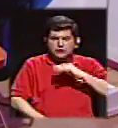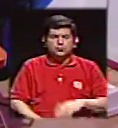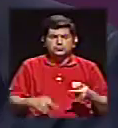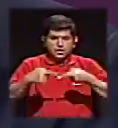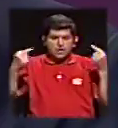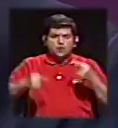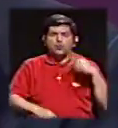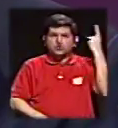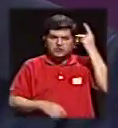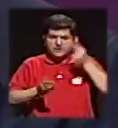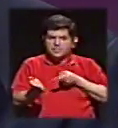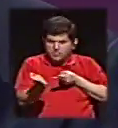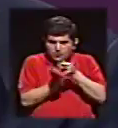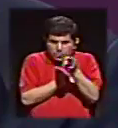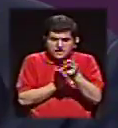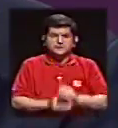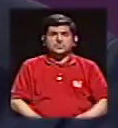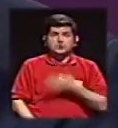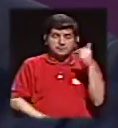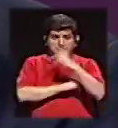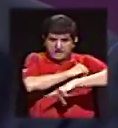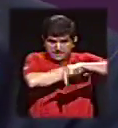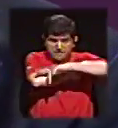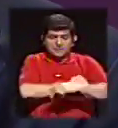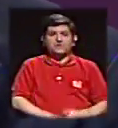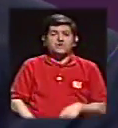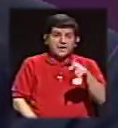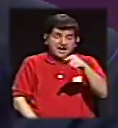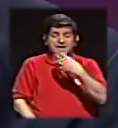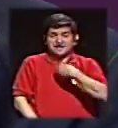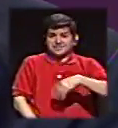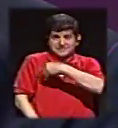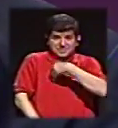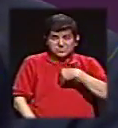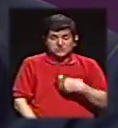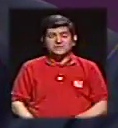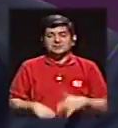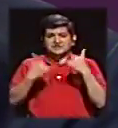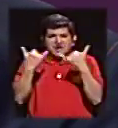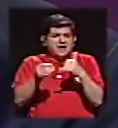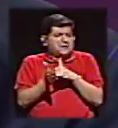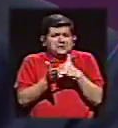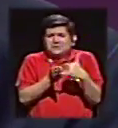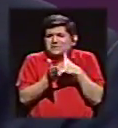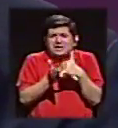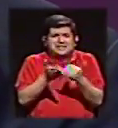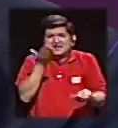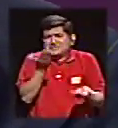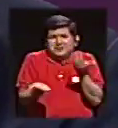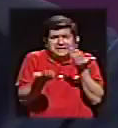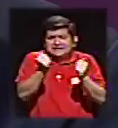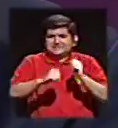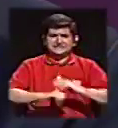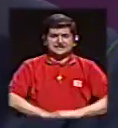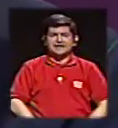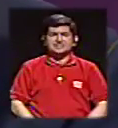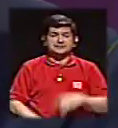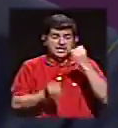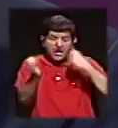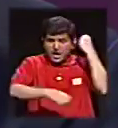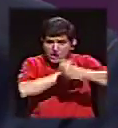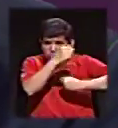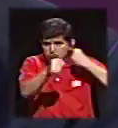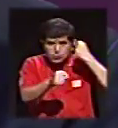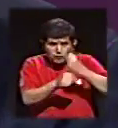políticos honestos para poder tener un mejor país. Y esa Suiza hecha galleta con un poquito de mermelada en los últimos